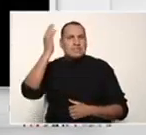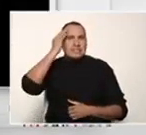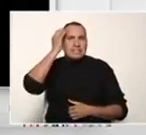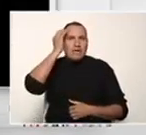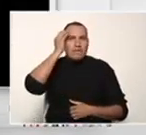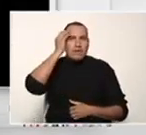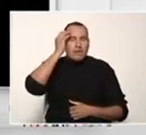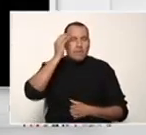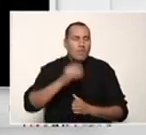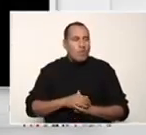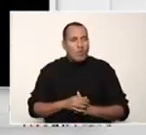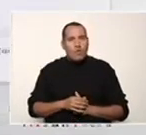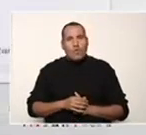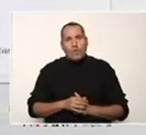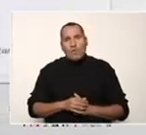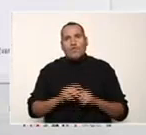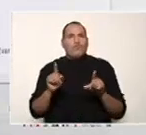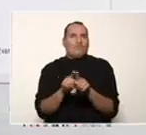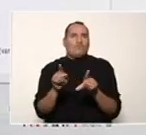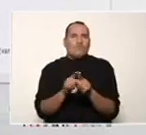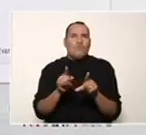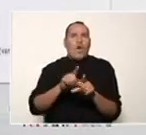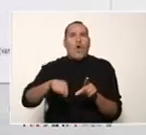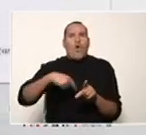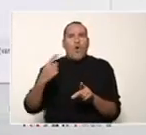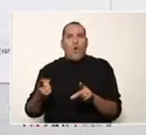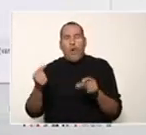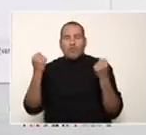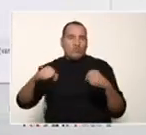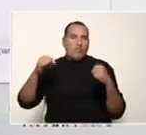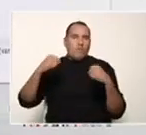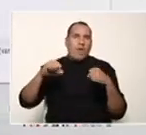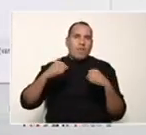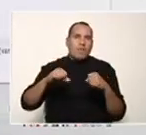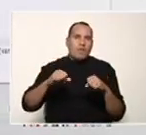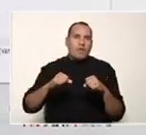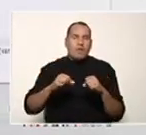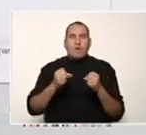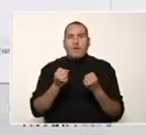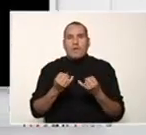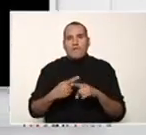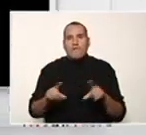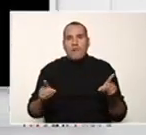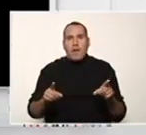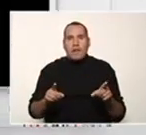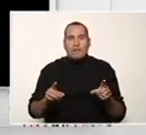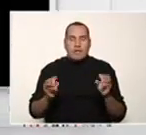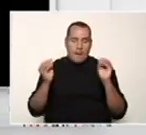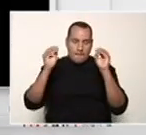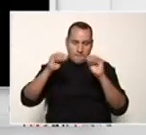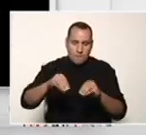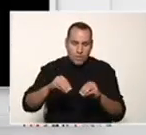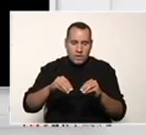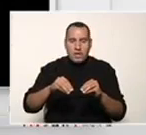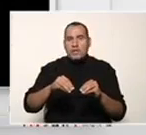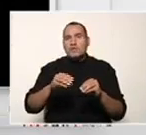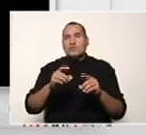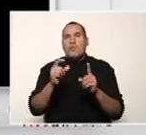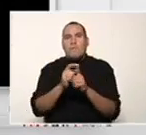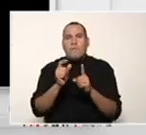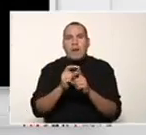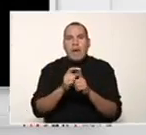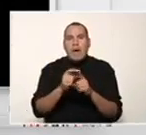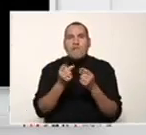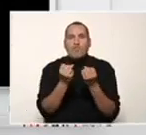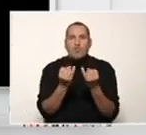que los casos restantes son exactamente igual al primer caso con la diferencia que hay que ir agregando los términos que faltan a